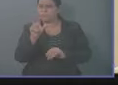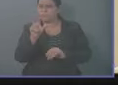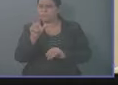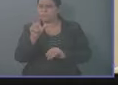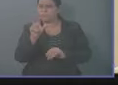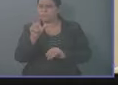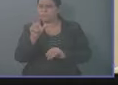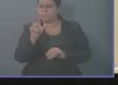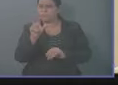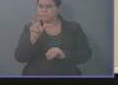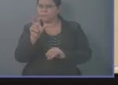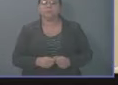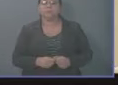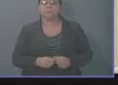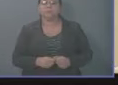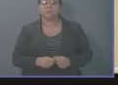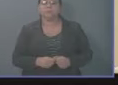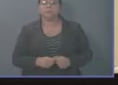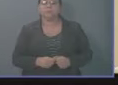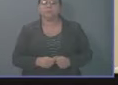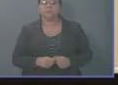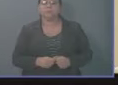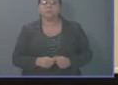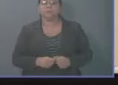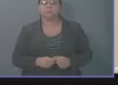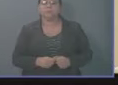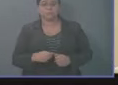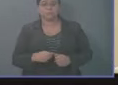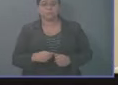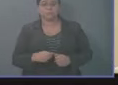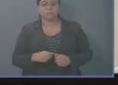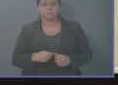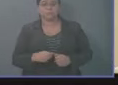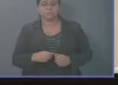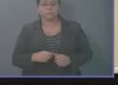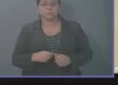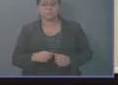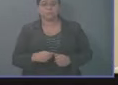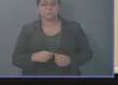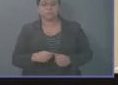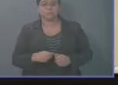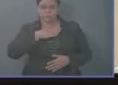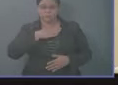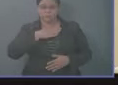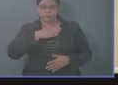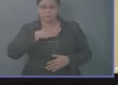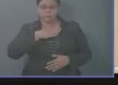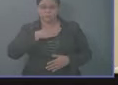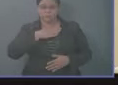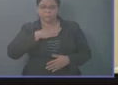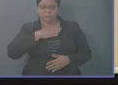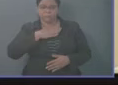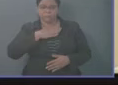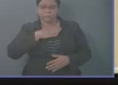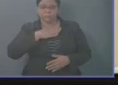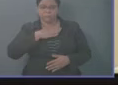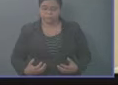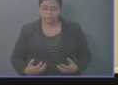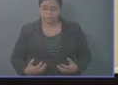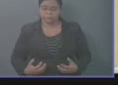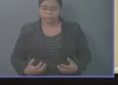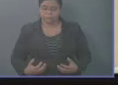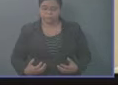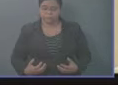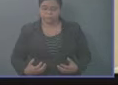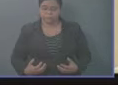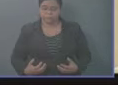de dólares. Hizo lo propio la Asamblea. Esperamos ahora que el gobierno haga lo que al gobierno